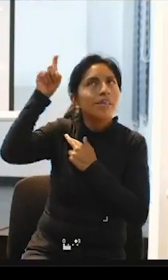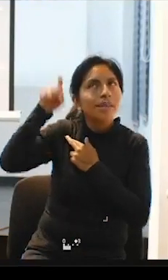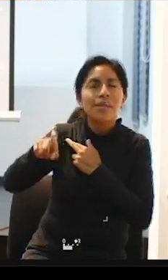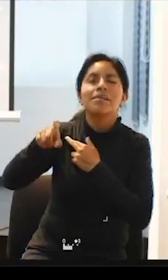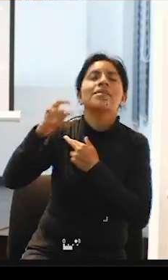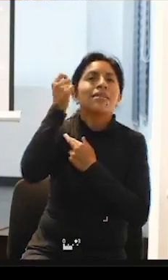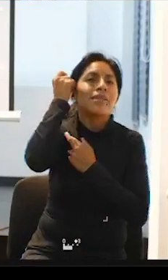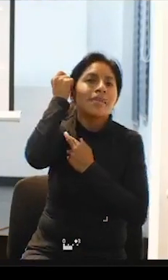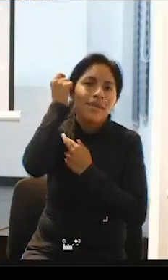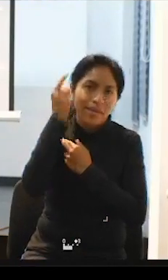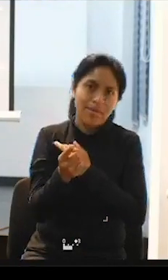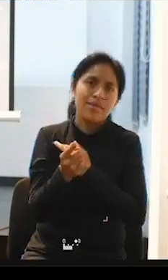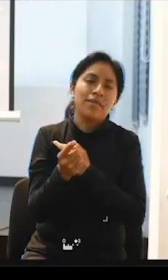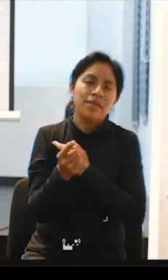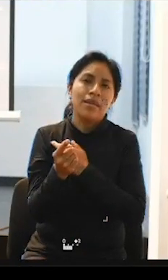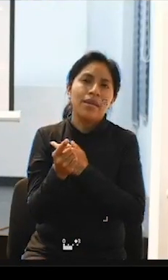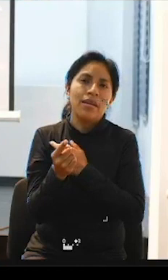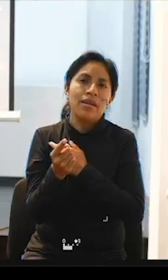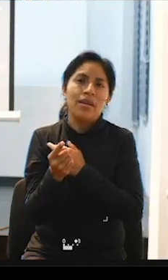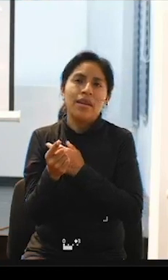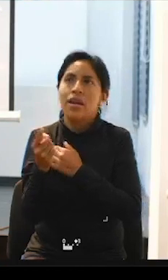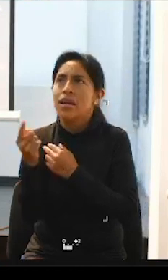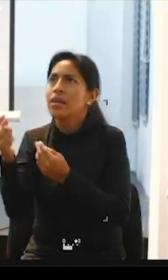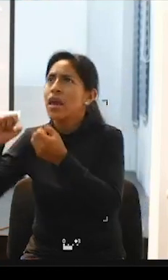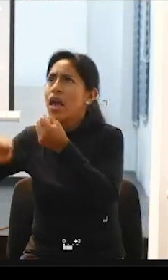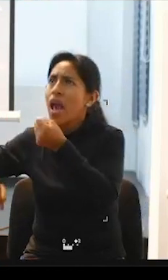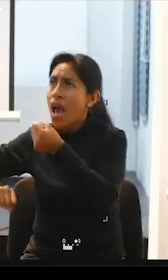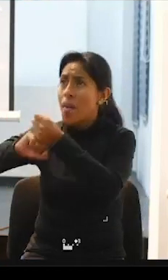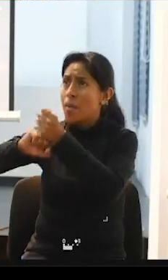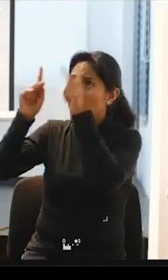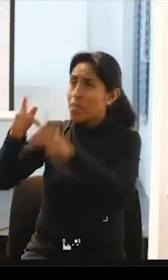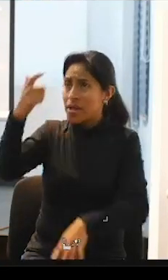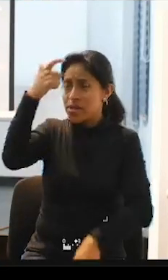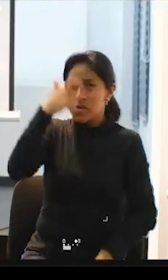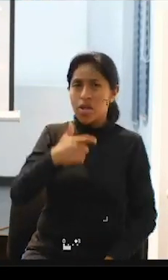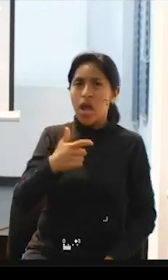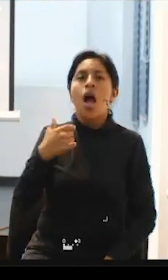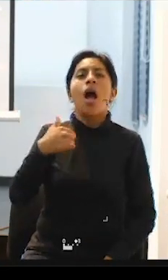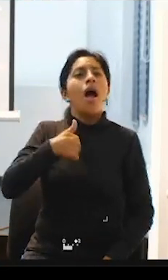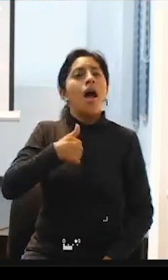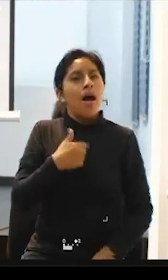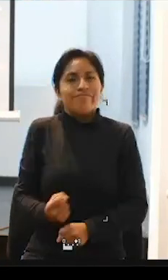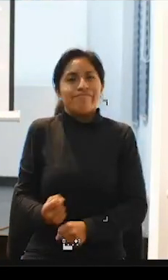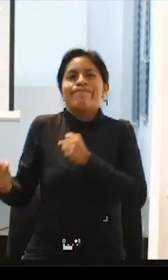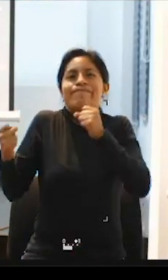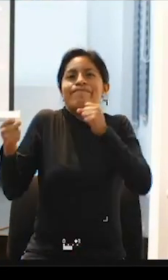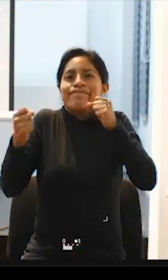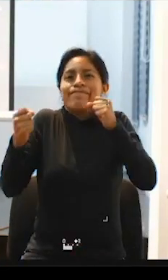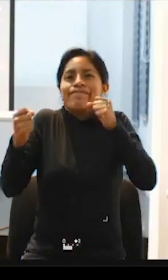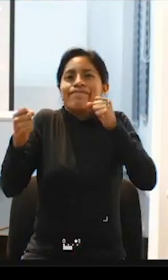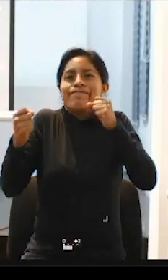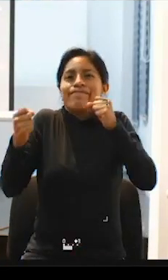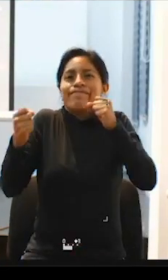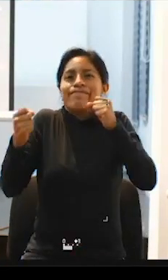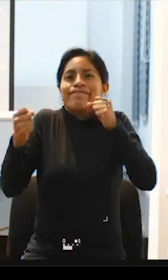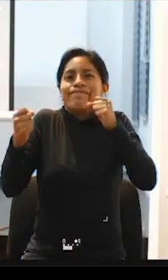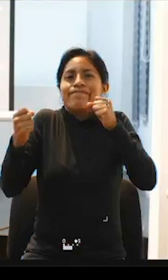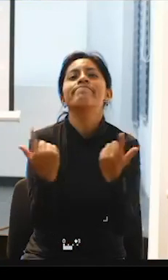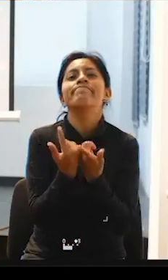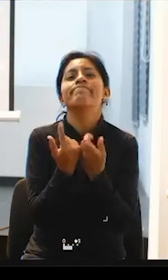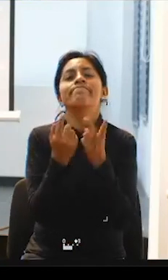recurso empoderador digno y muy valioso para toda la sociedad para toda la sociedad